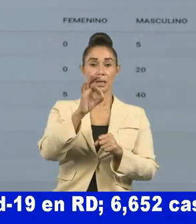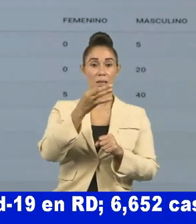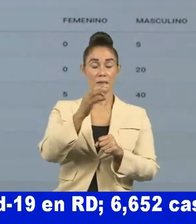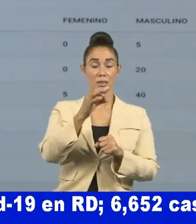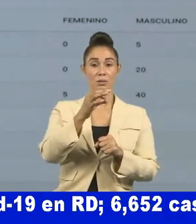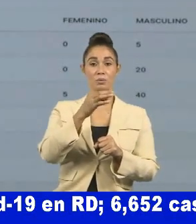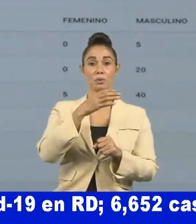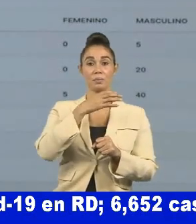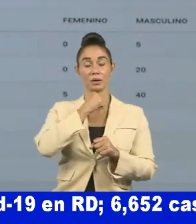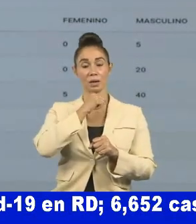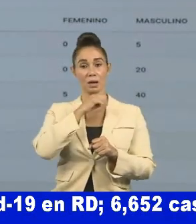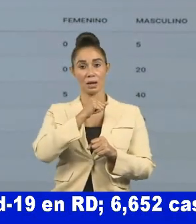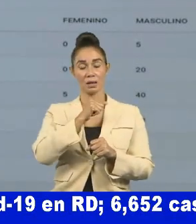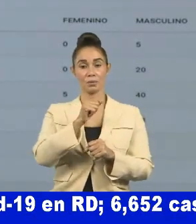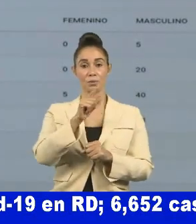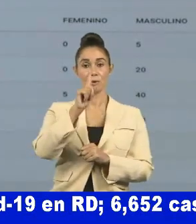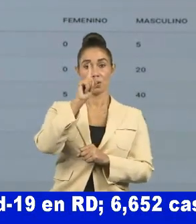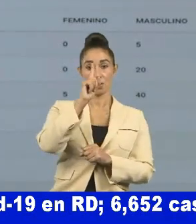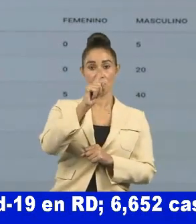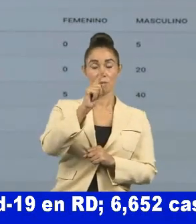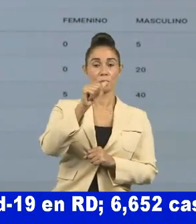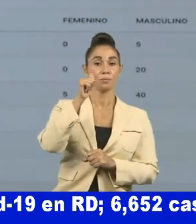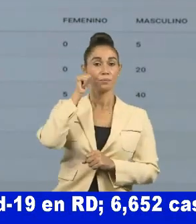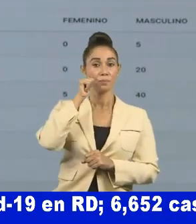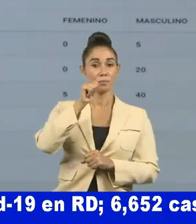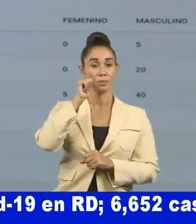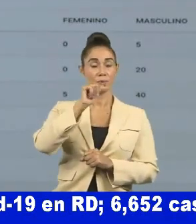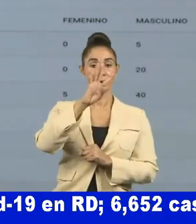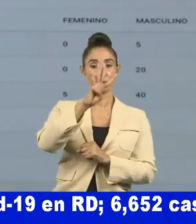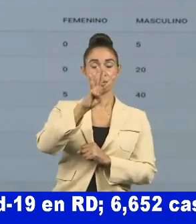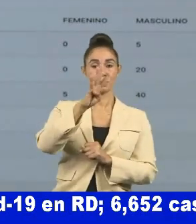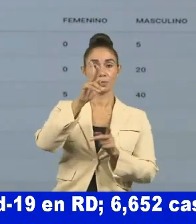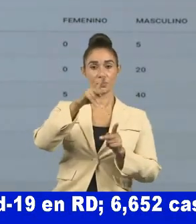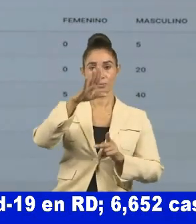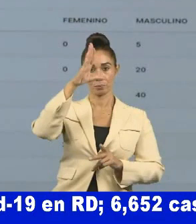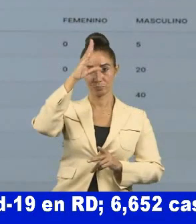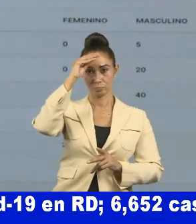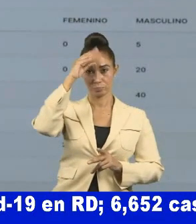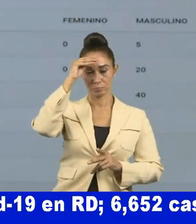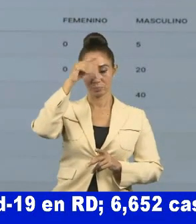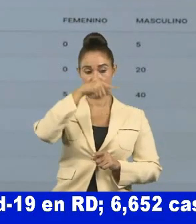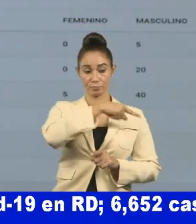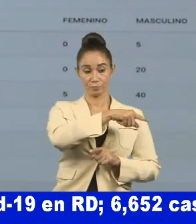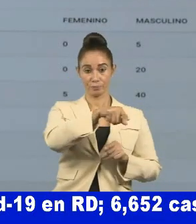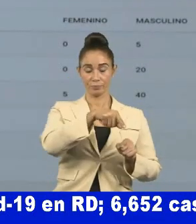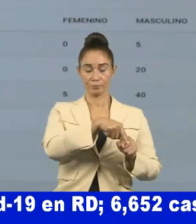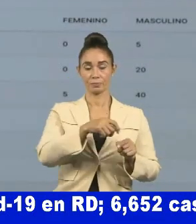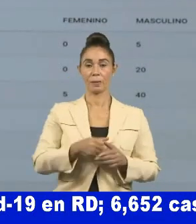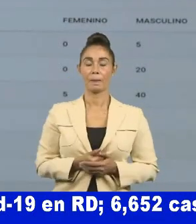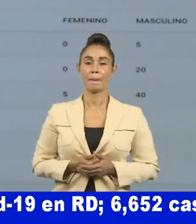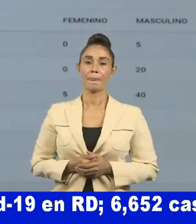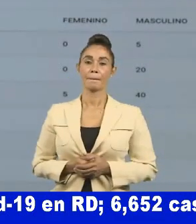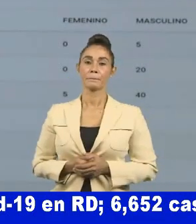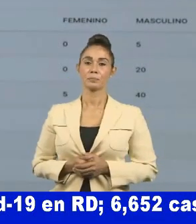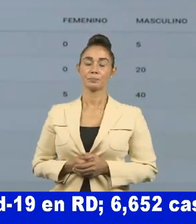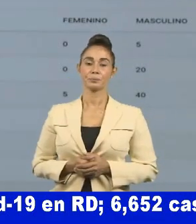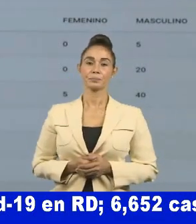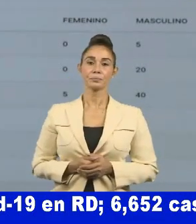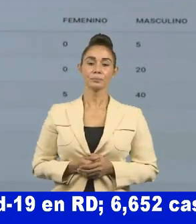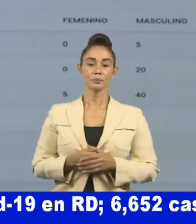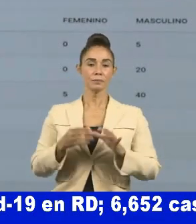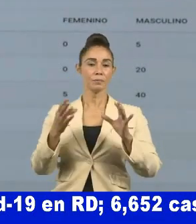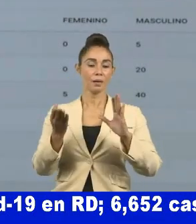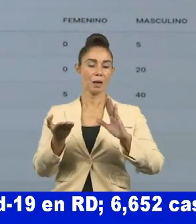femenino y 4 masculinos. El número de defunciones está